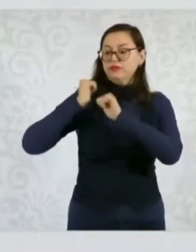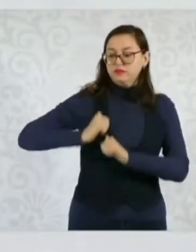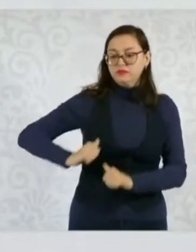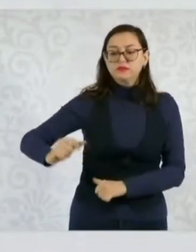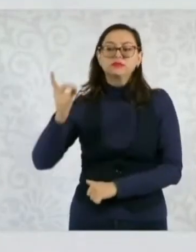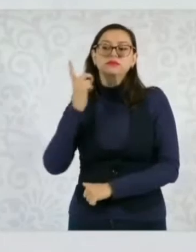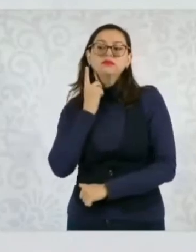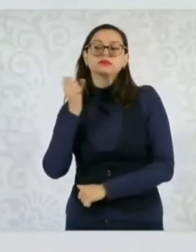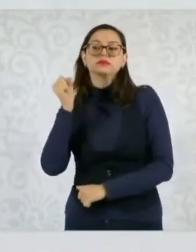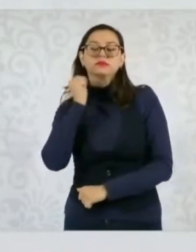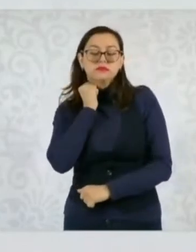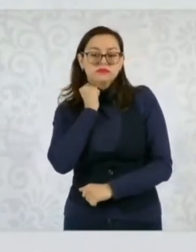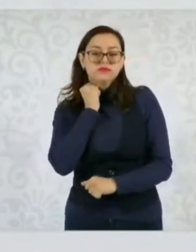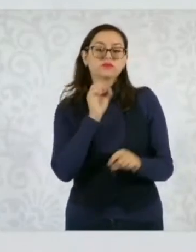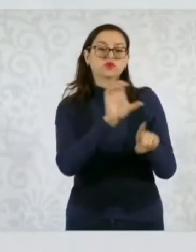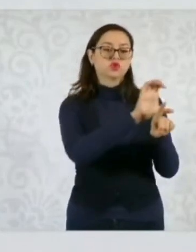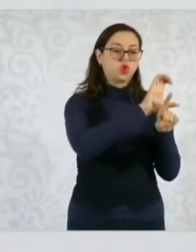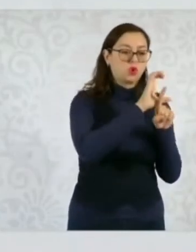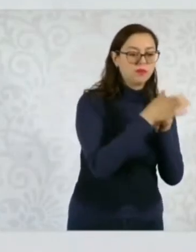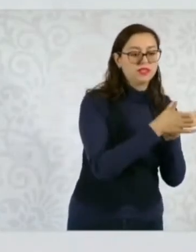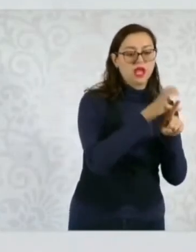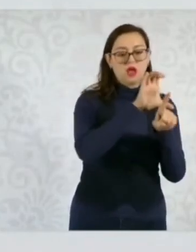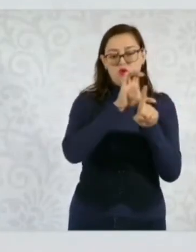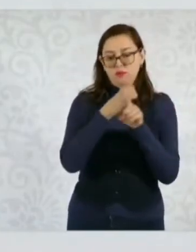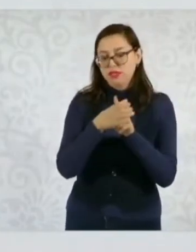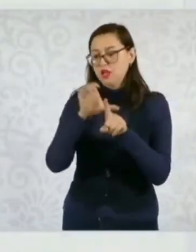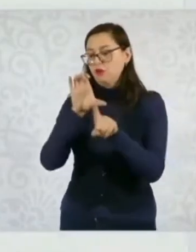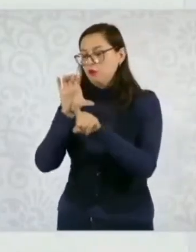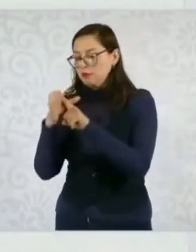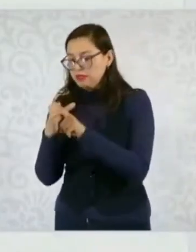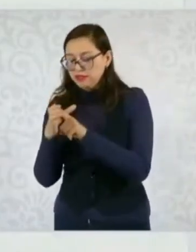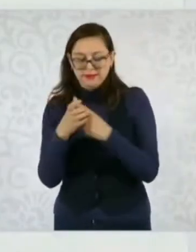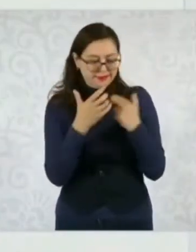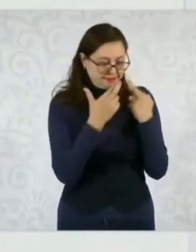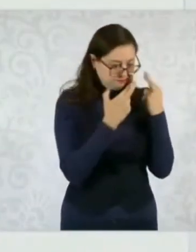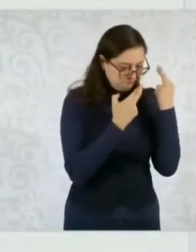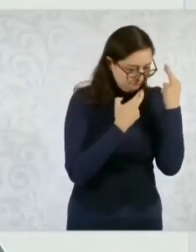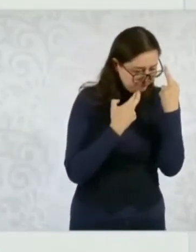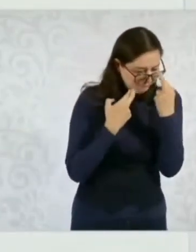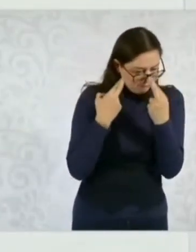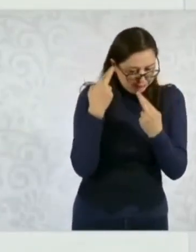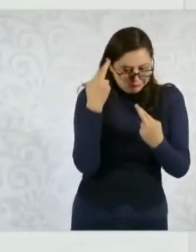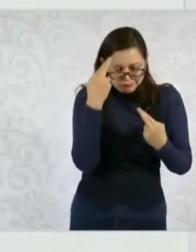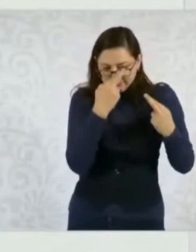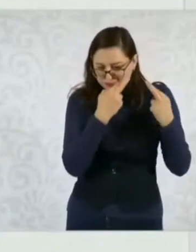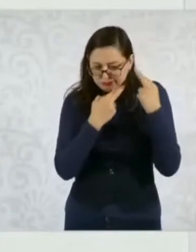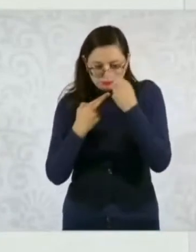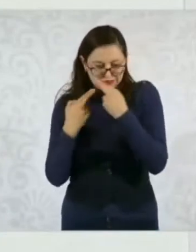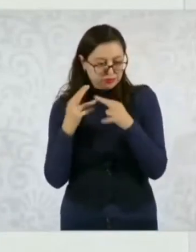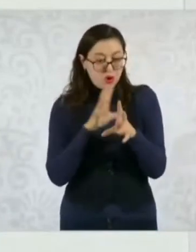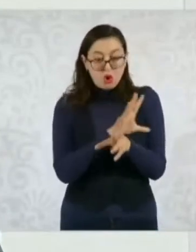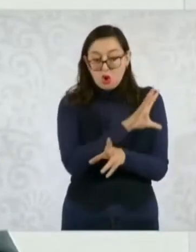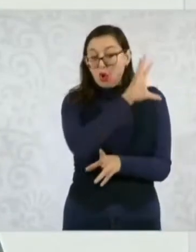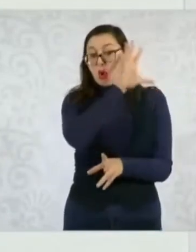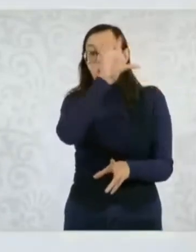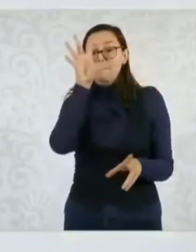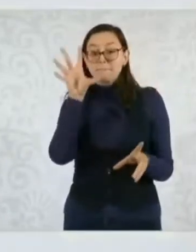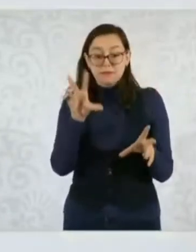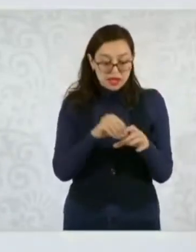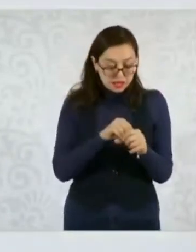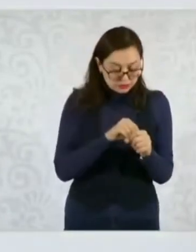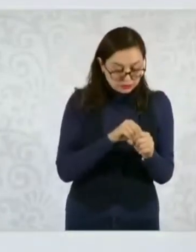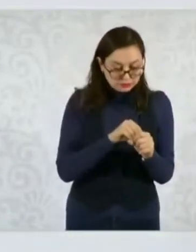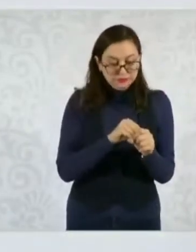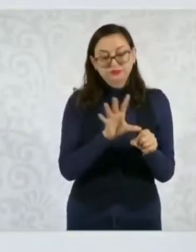Estos comités lo que van a revisar es que se cumpla con los requisitos de todos aquellos que participan y hacer una